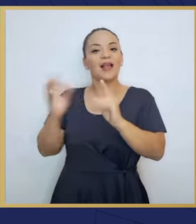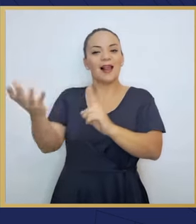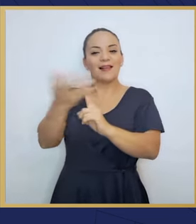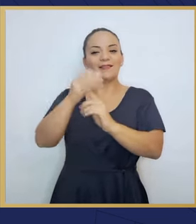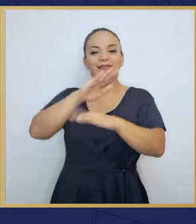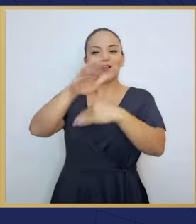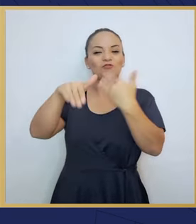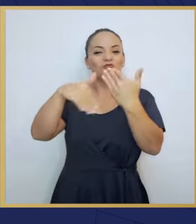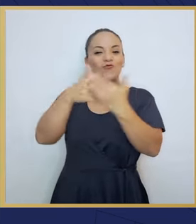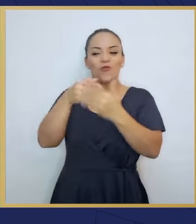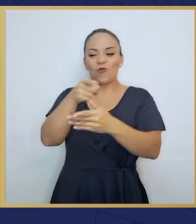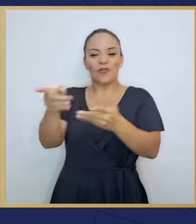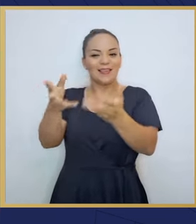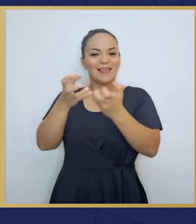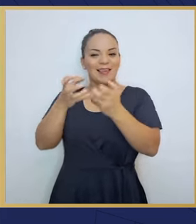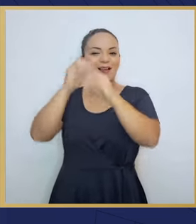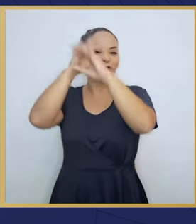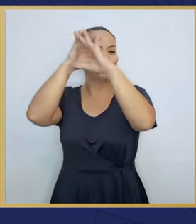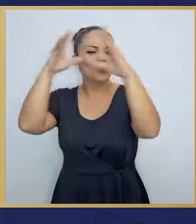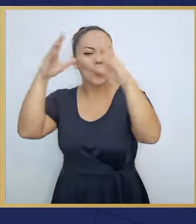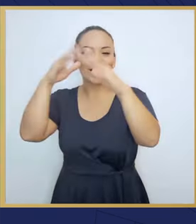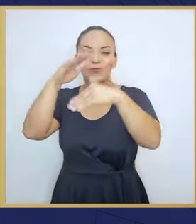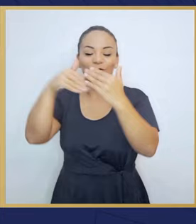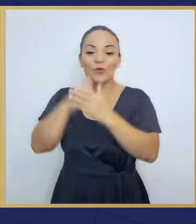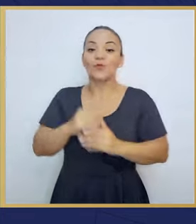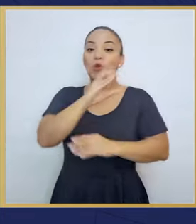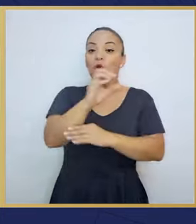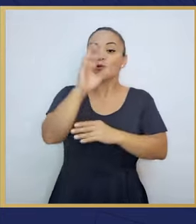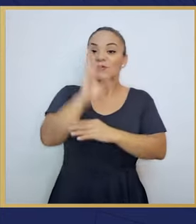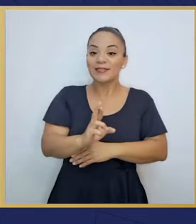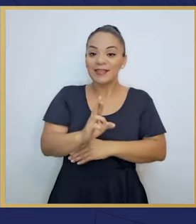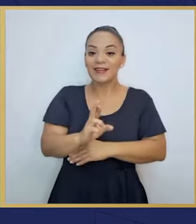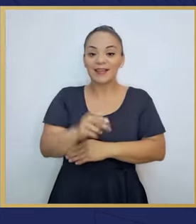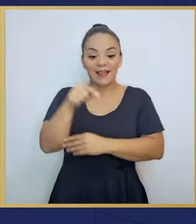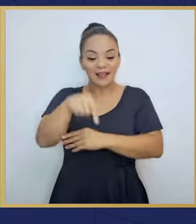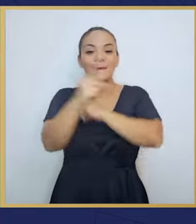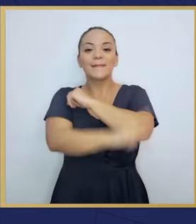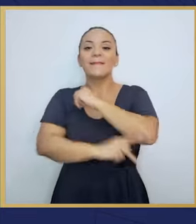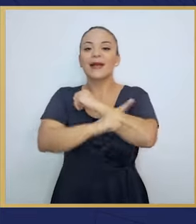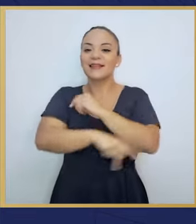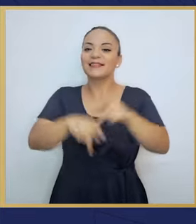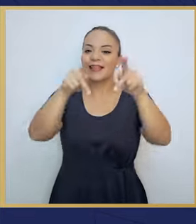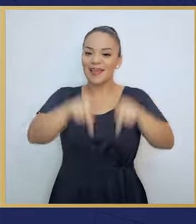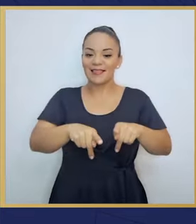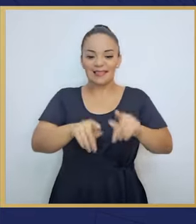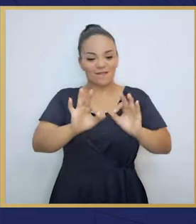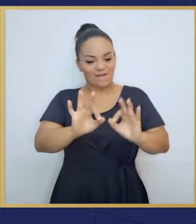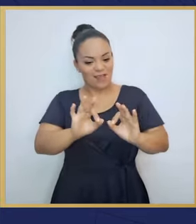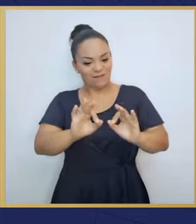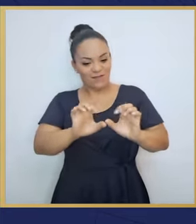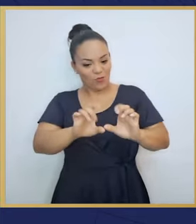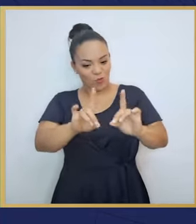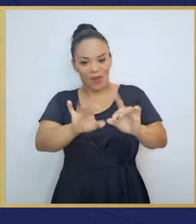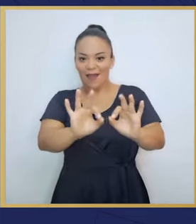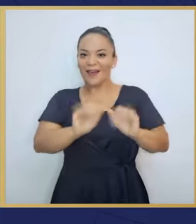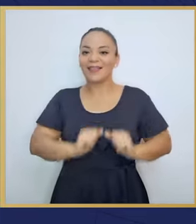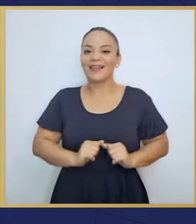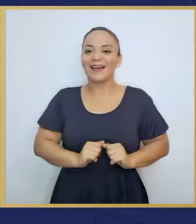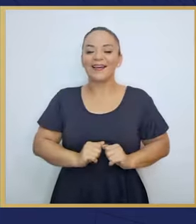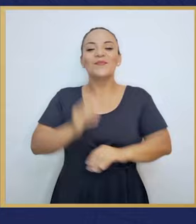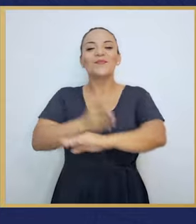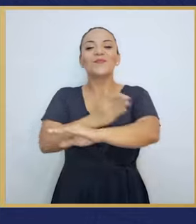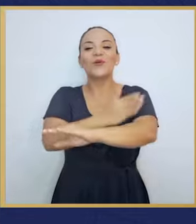y hacer que Costa Rica sea el país de gente educada y próspera que